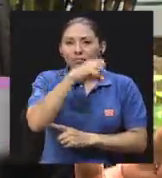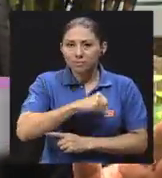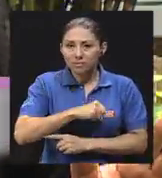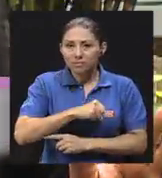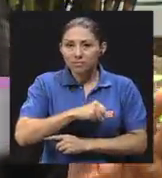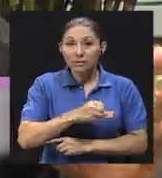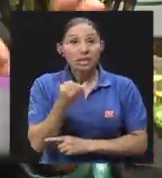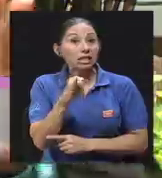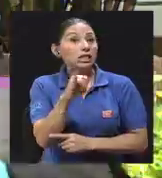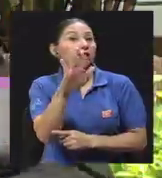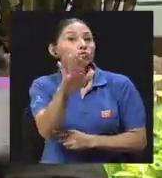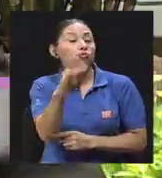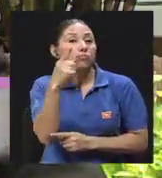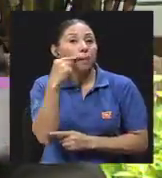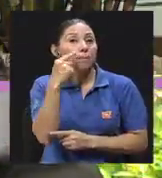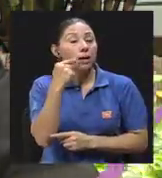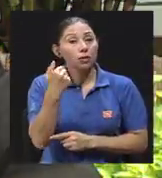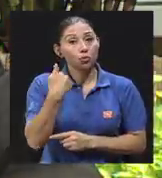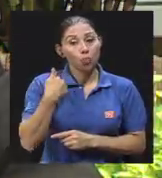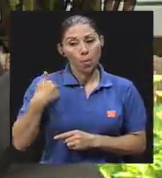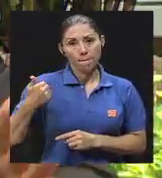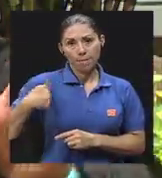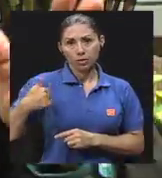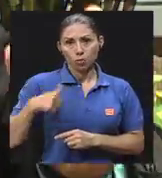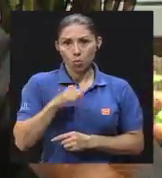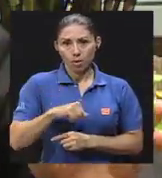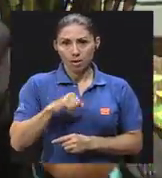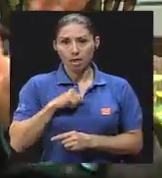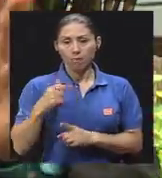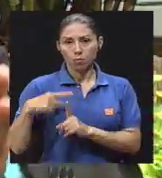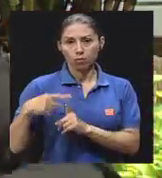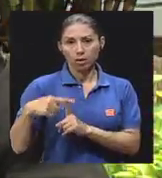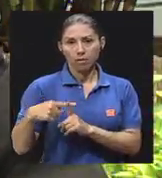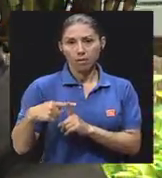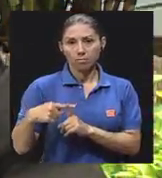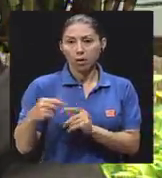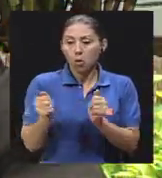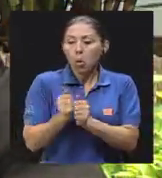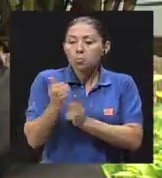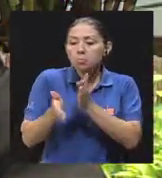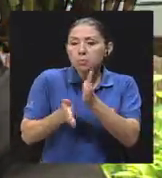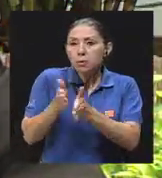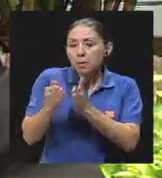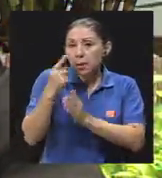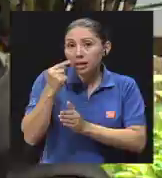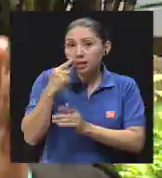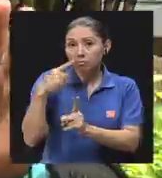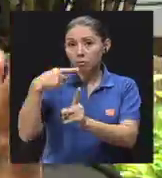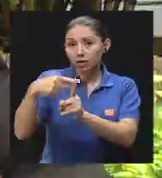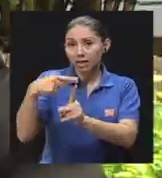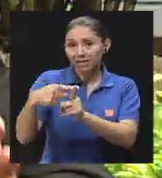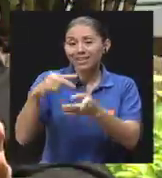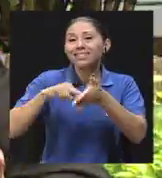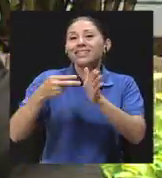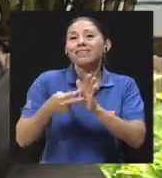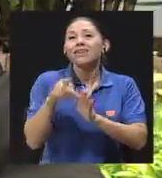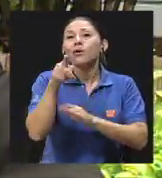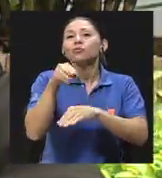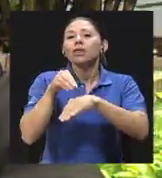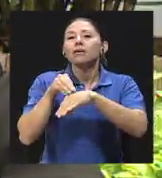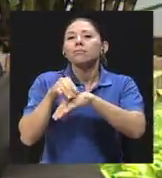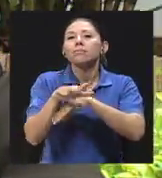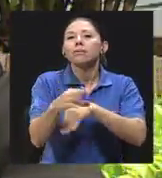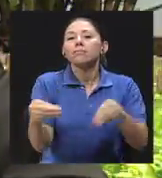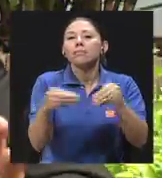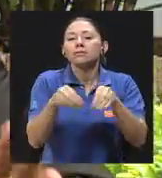usted tuvo un papá con una masculinidad positiva, que ejerció una paternidad positiva, usted tiene más posibilidades de